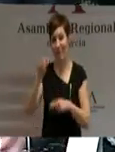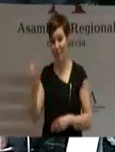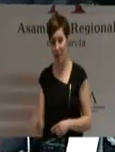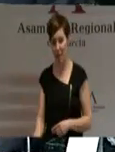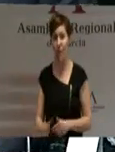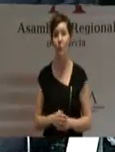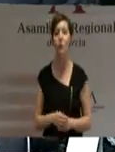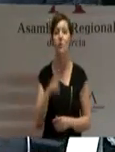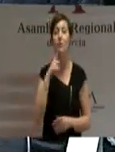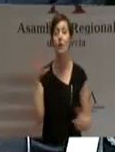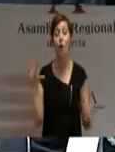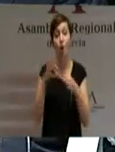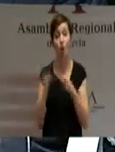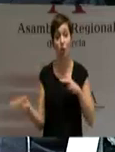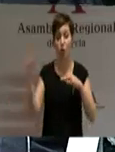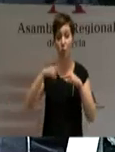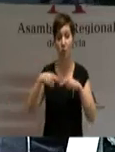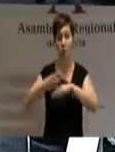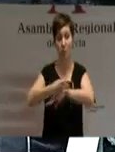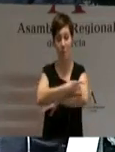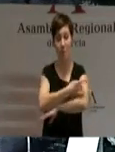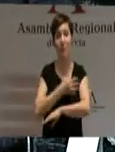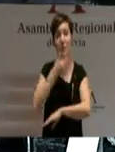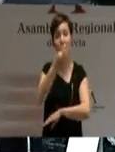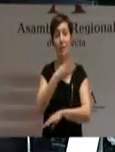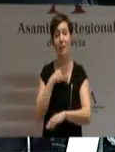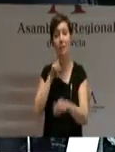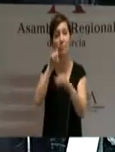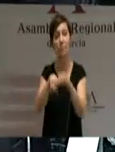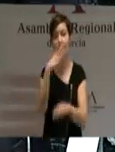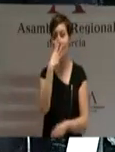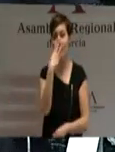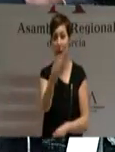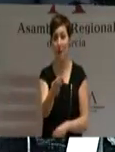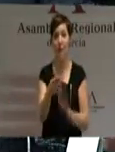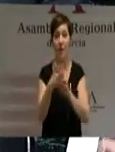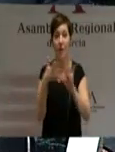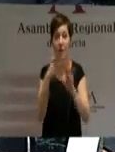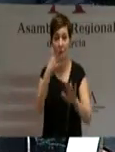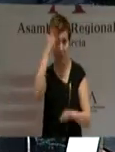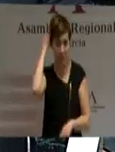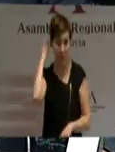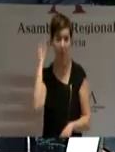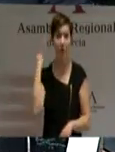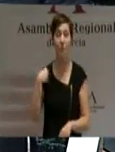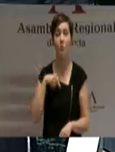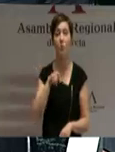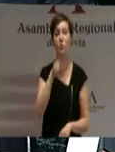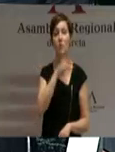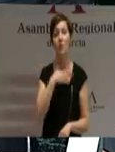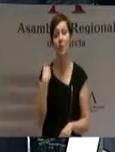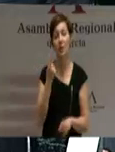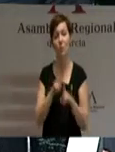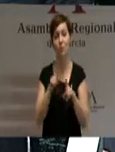conexión ferroviaria y el impulso a la conexión a la red de alta velocidad en Cartagena situarían a esta en la legítima aspiración de